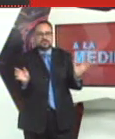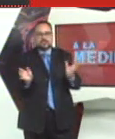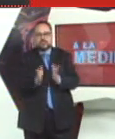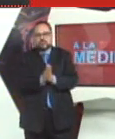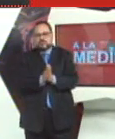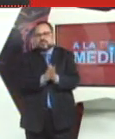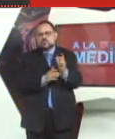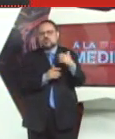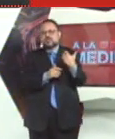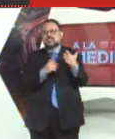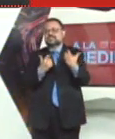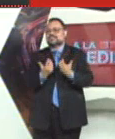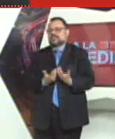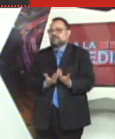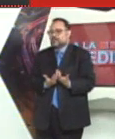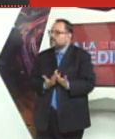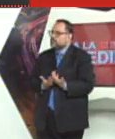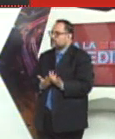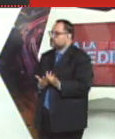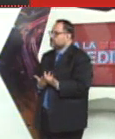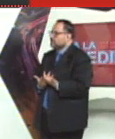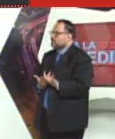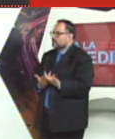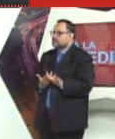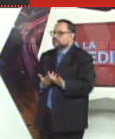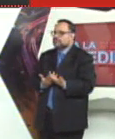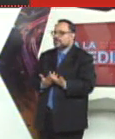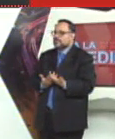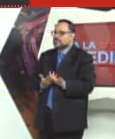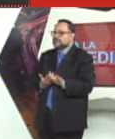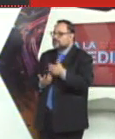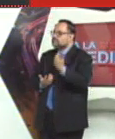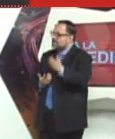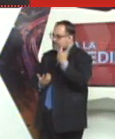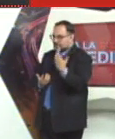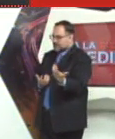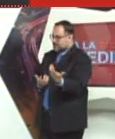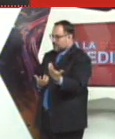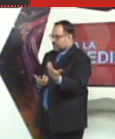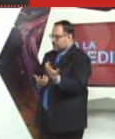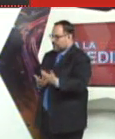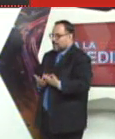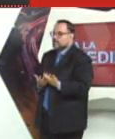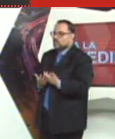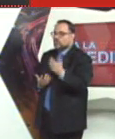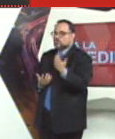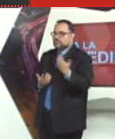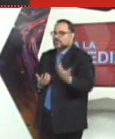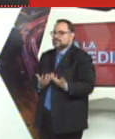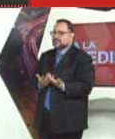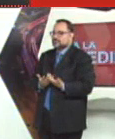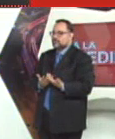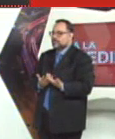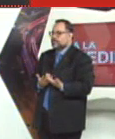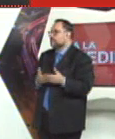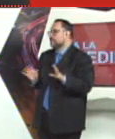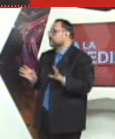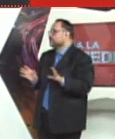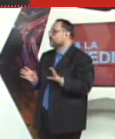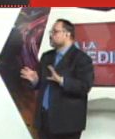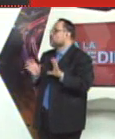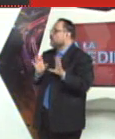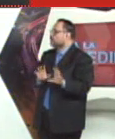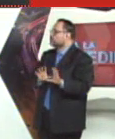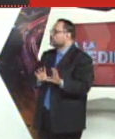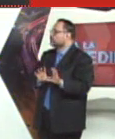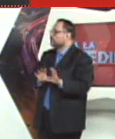Totalmente, Sandy. ver, Guatemala todavía en este tema de la educación es un país que está en vías de desarrollo, ¿verdad? No es un país que se puede equiparar,